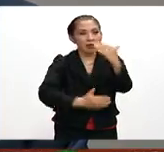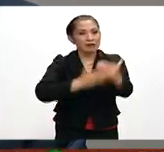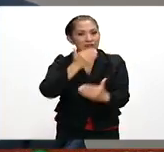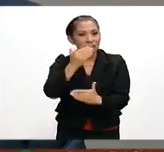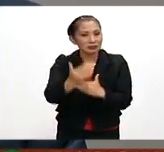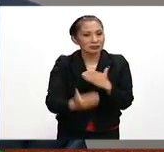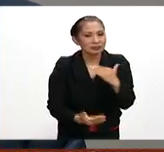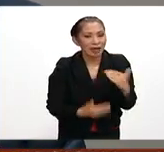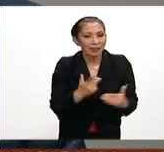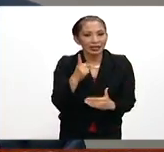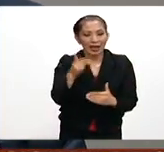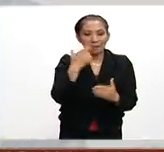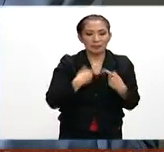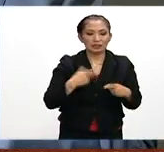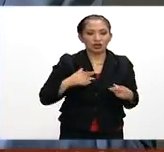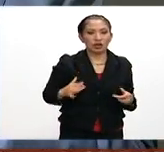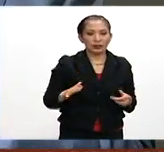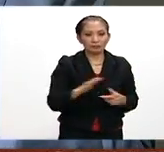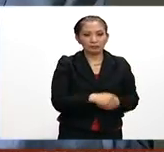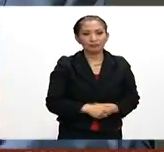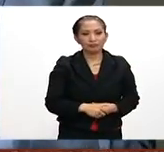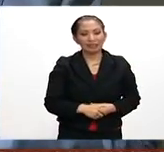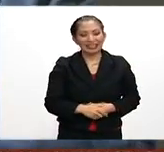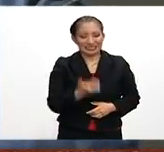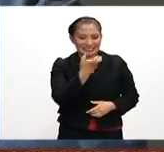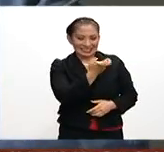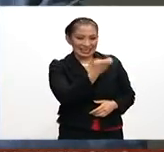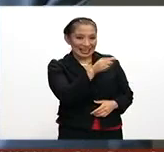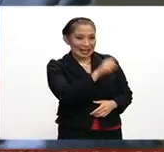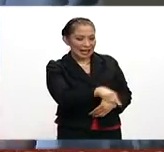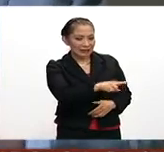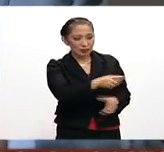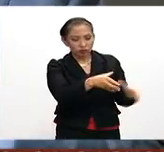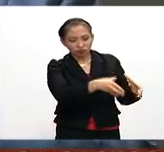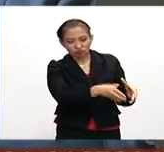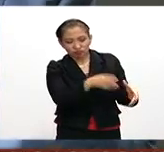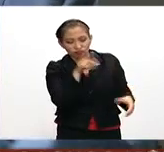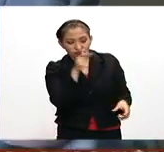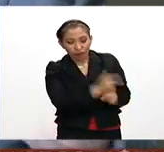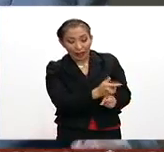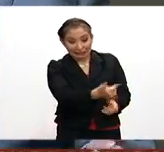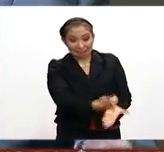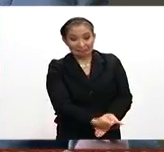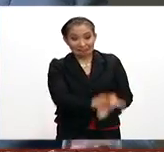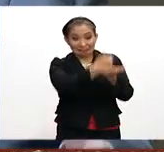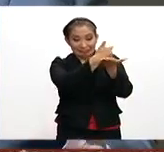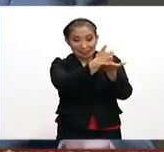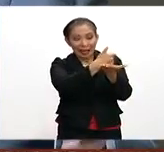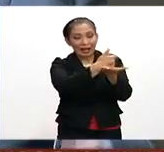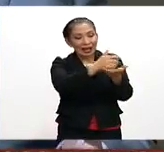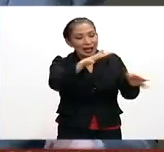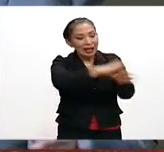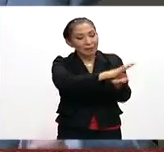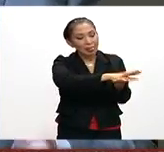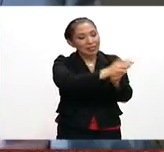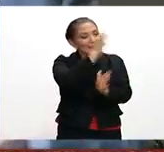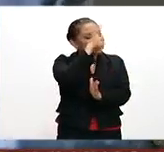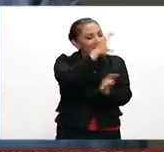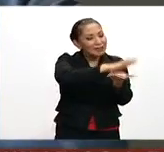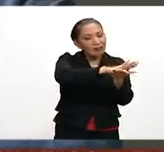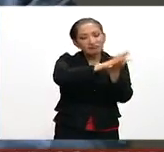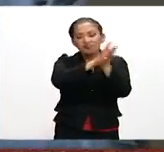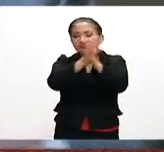de la sociedad. Es ahí donde están los elementos que nos van a permitir transitar de la ciencia